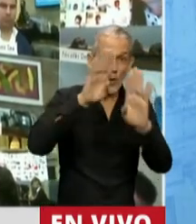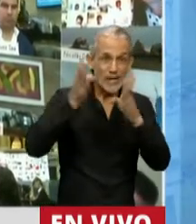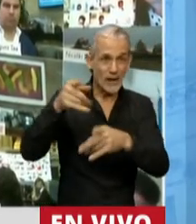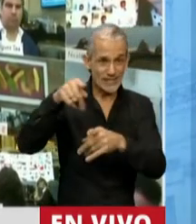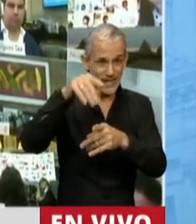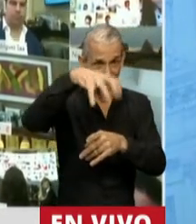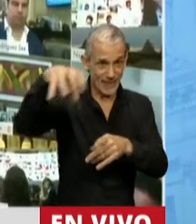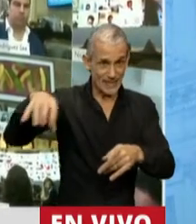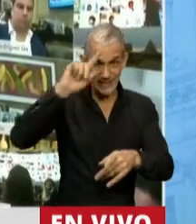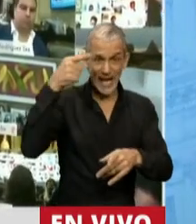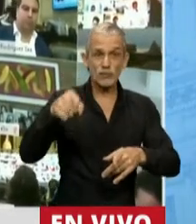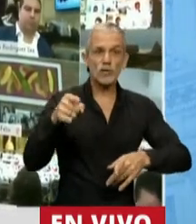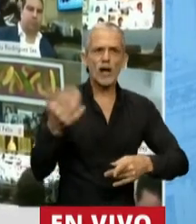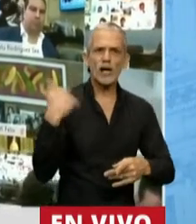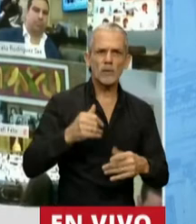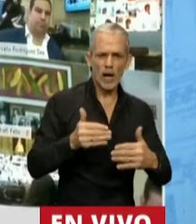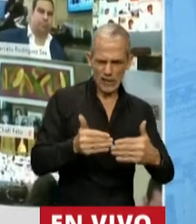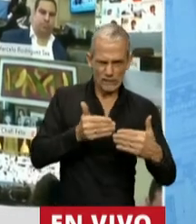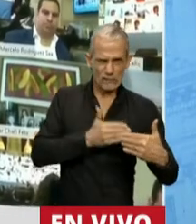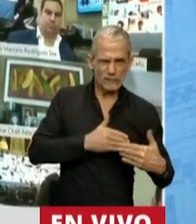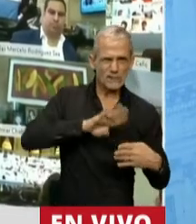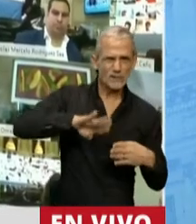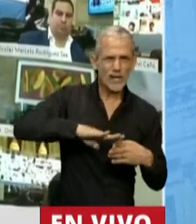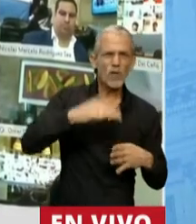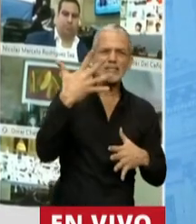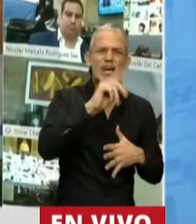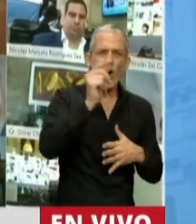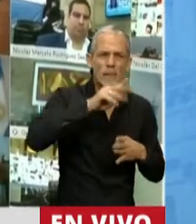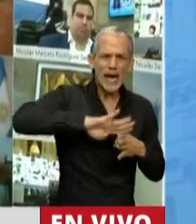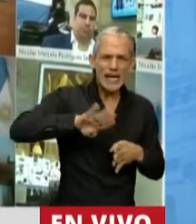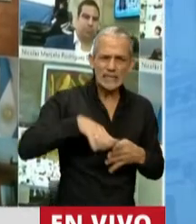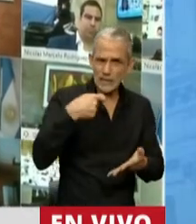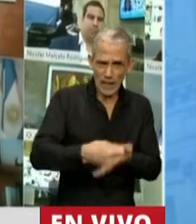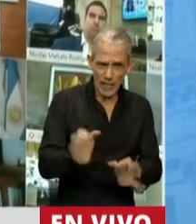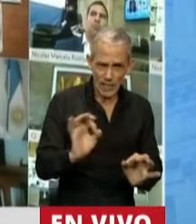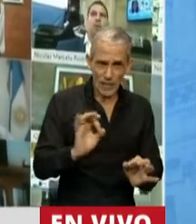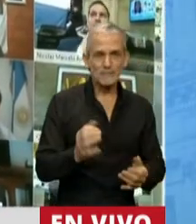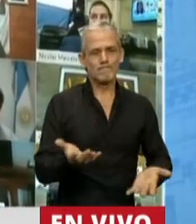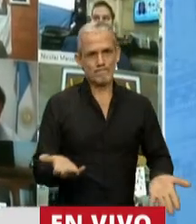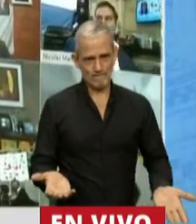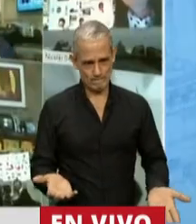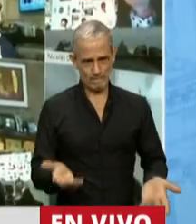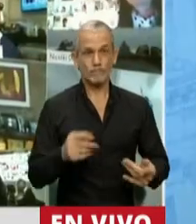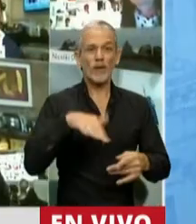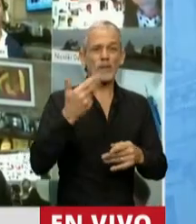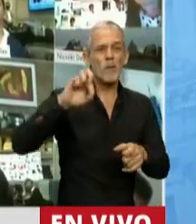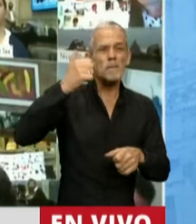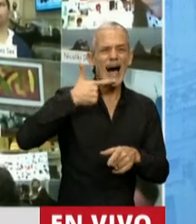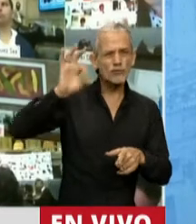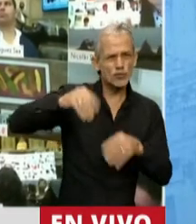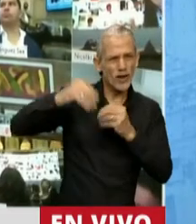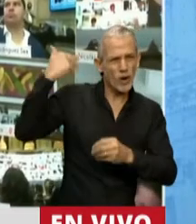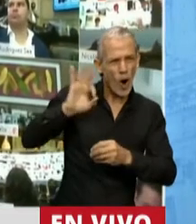nacionales llevaban un atraso de cinco meses. Yo creo que después de las PASO, evidentemente,